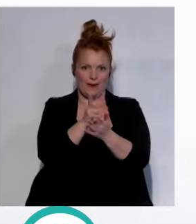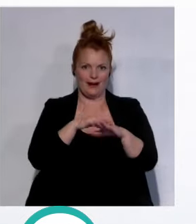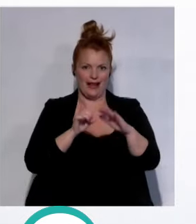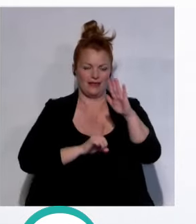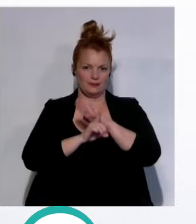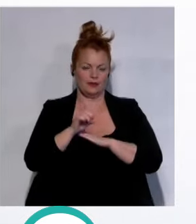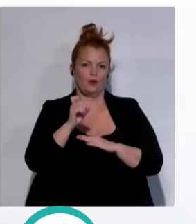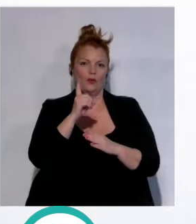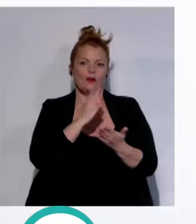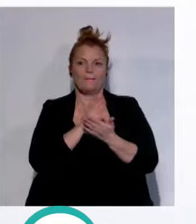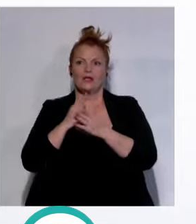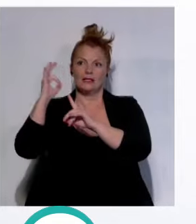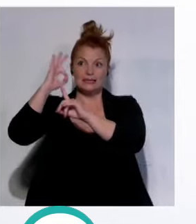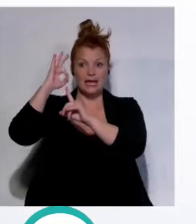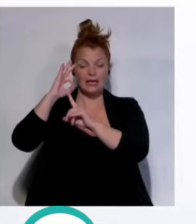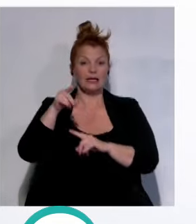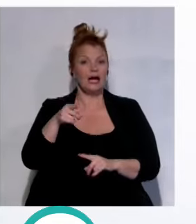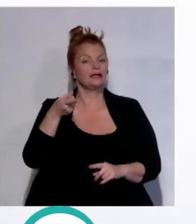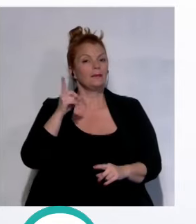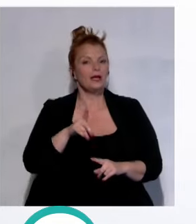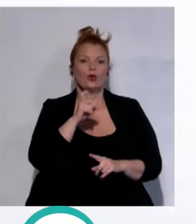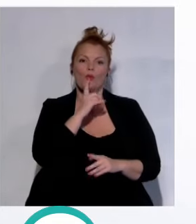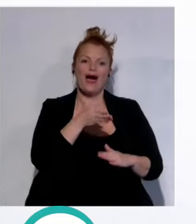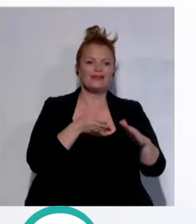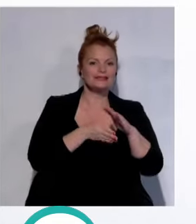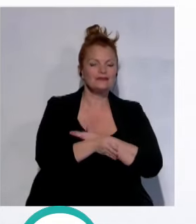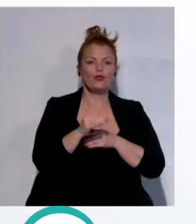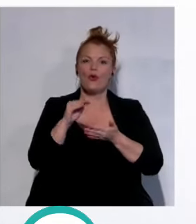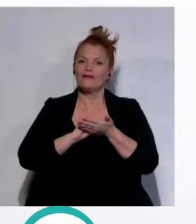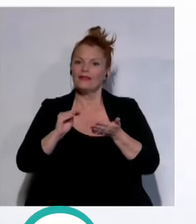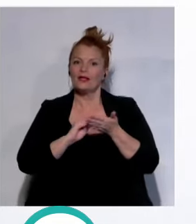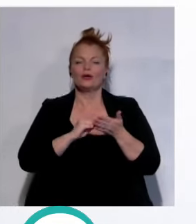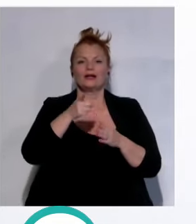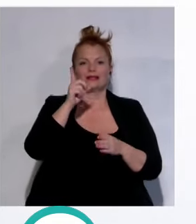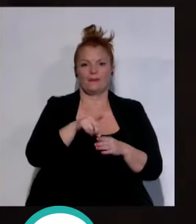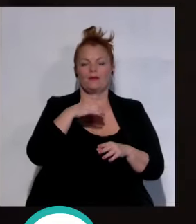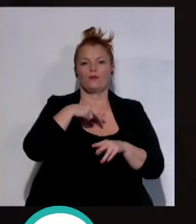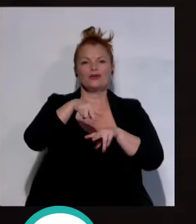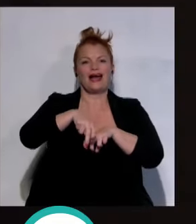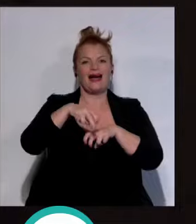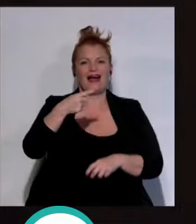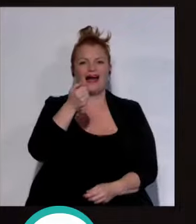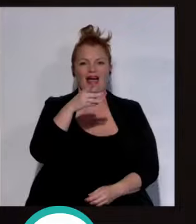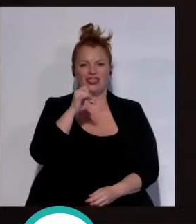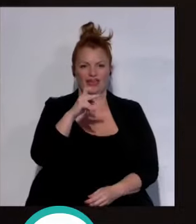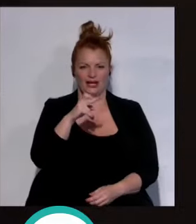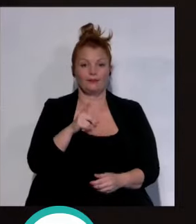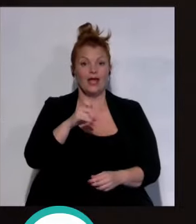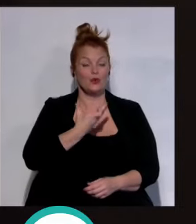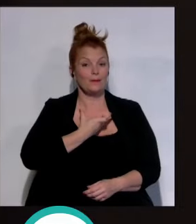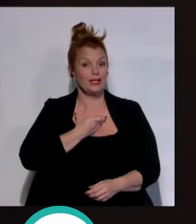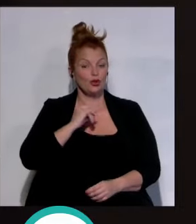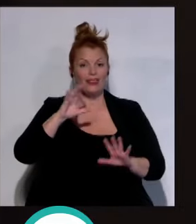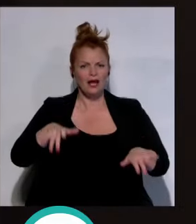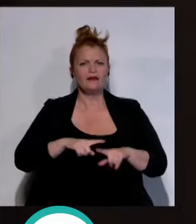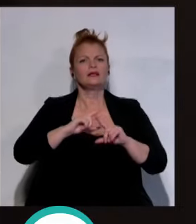Por un lado, la señalética y por otro lado, la accesibilidad tanto de las oficinas como del yacimiento gadir. Asimismo, desde el Ayuntamiento de Cádiz